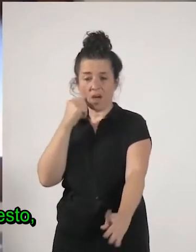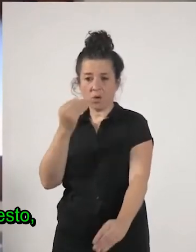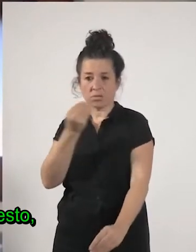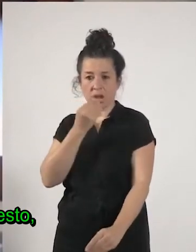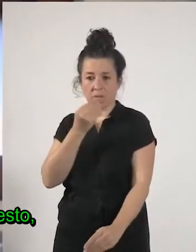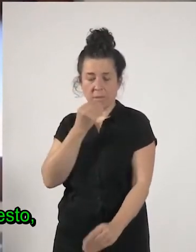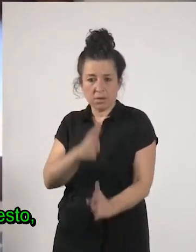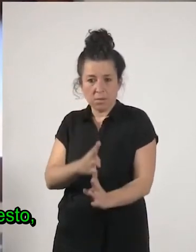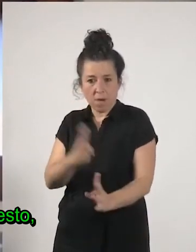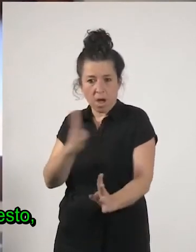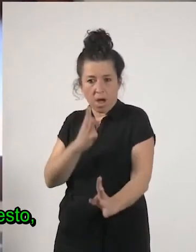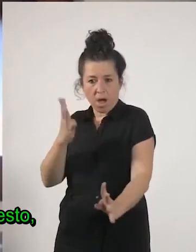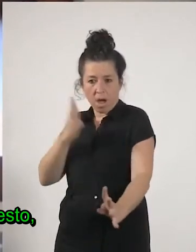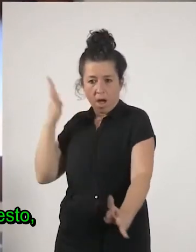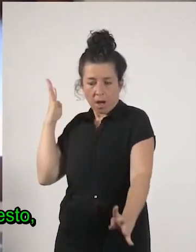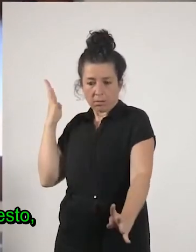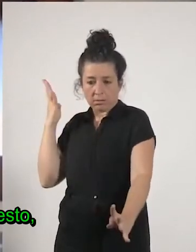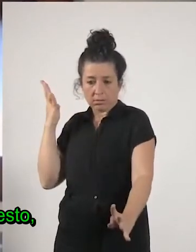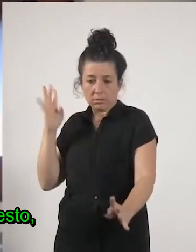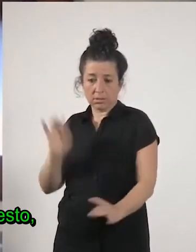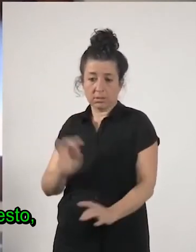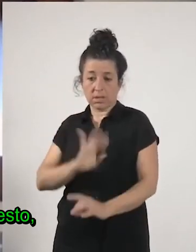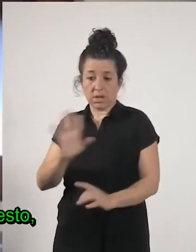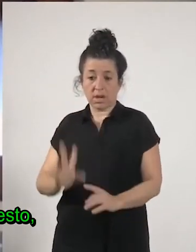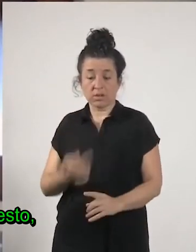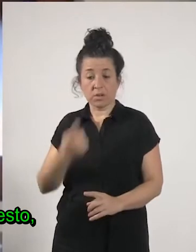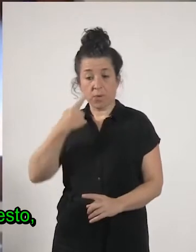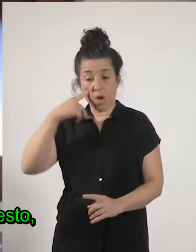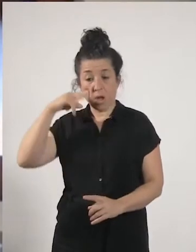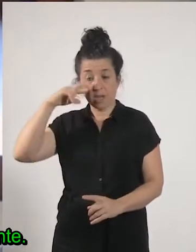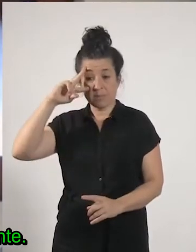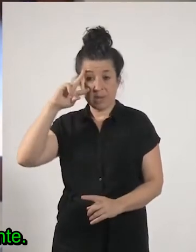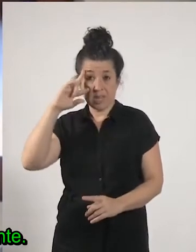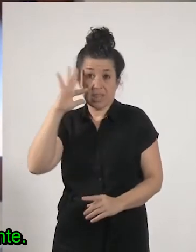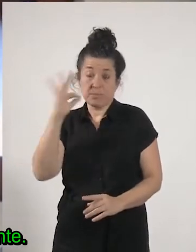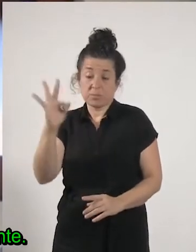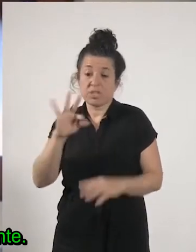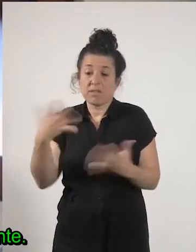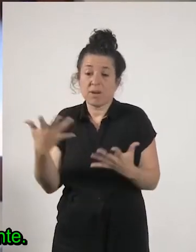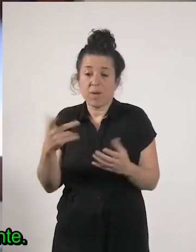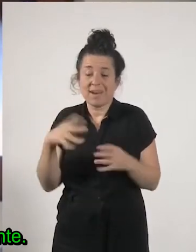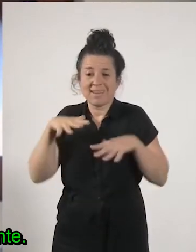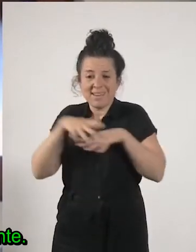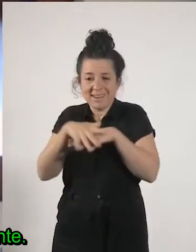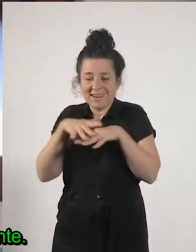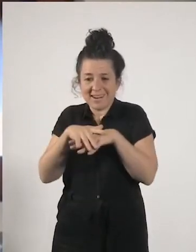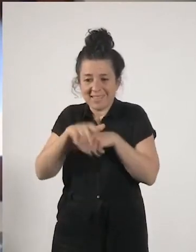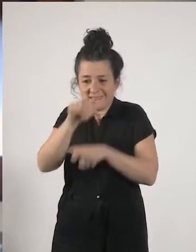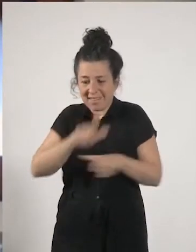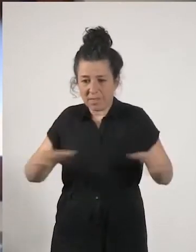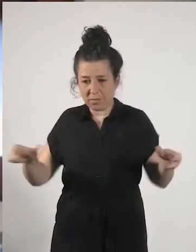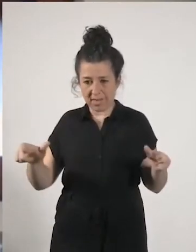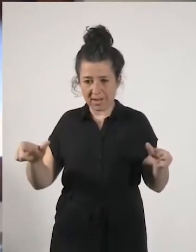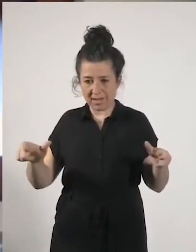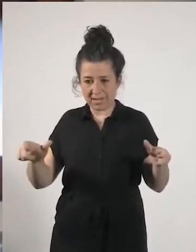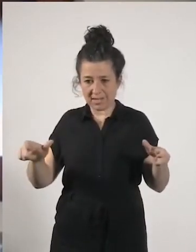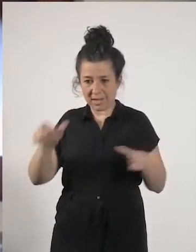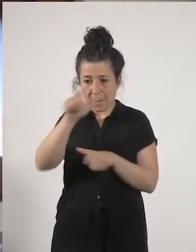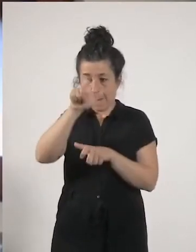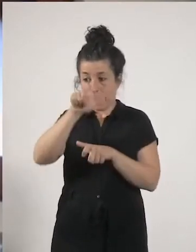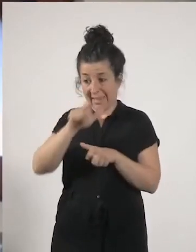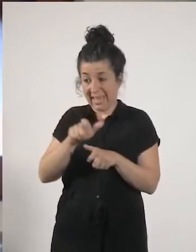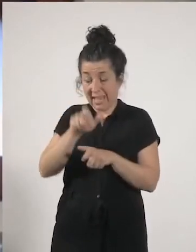la experiencia buena por supuesto han sido las redes ciudadanas que han estado socorriendo a la gente a veces